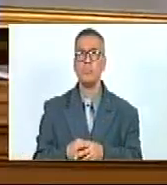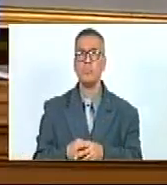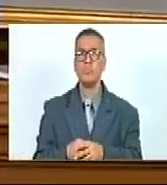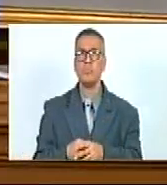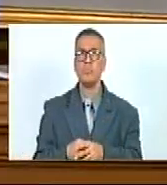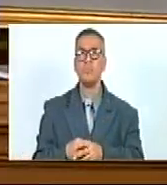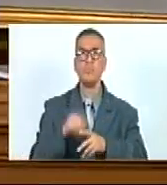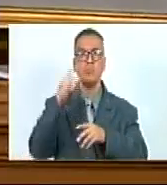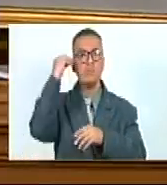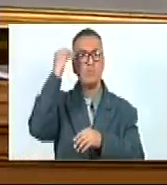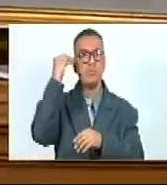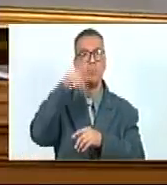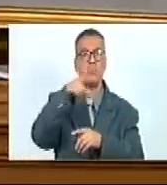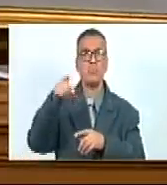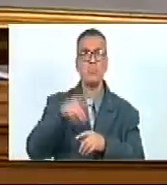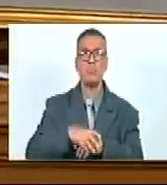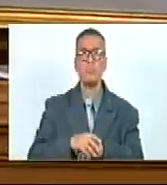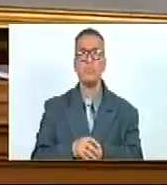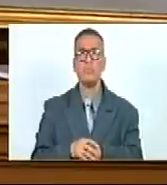En consideración,